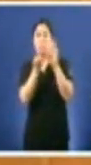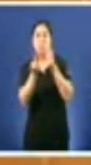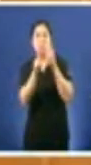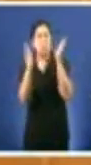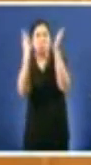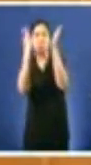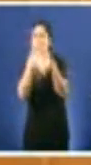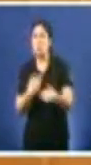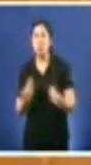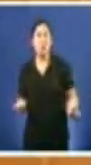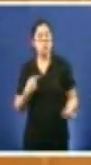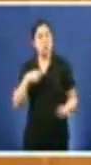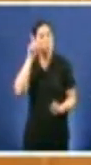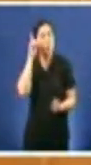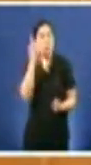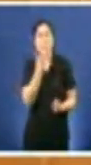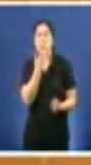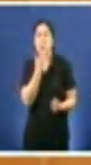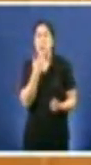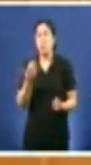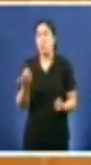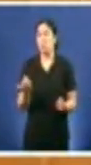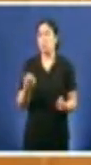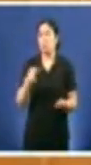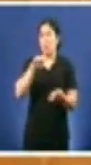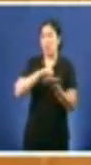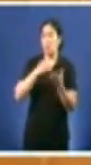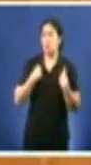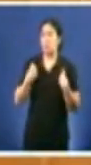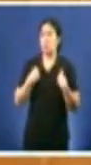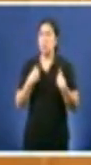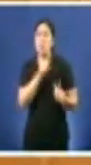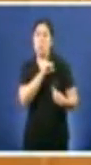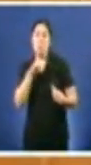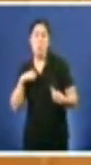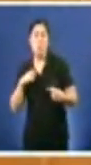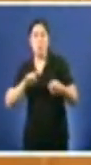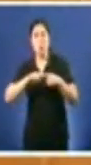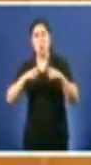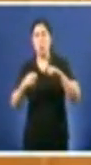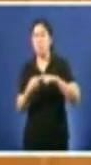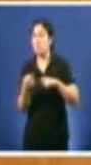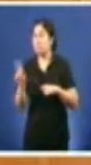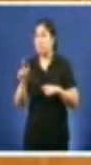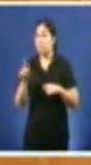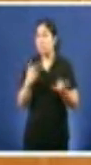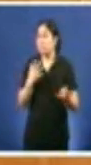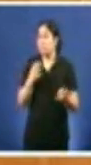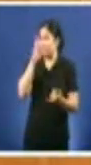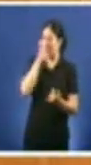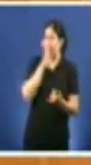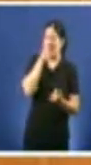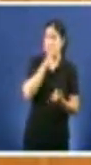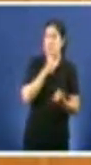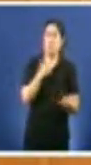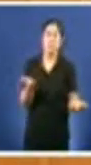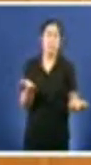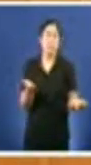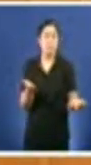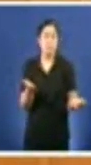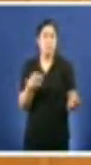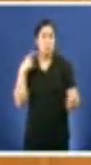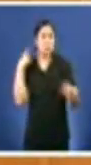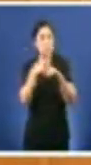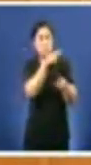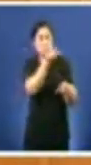concertada asunta o esconde para non ter que denunciar o deterioro que supón para os pacientes ter que acudir a privada